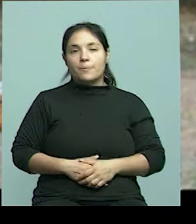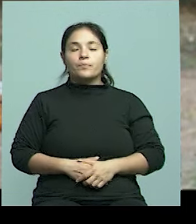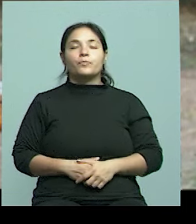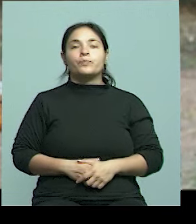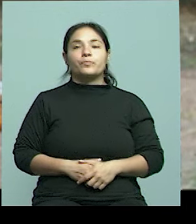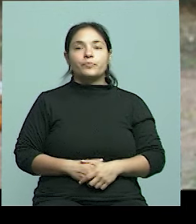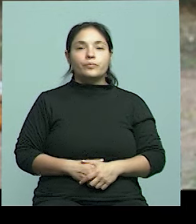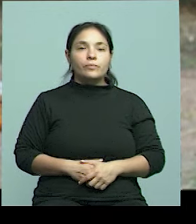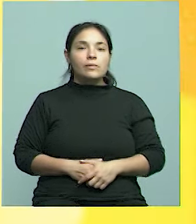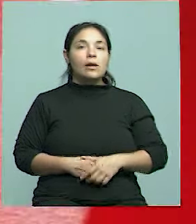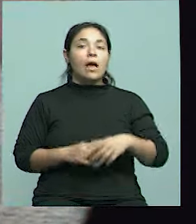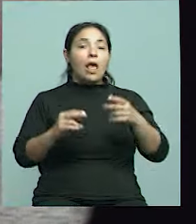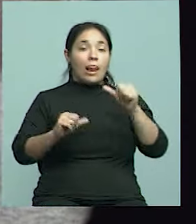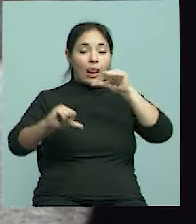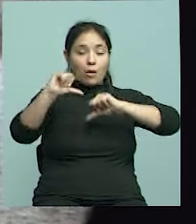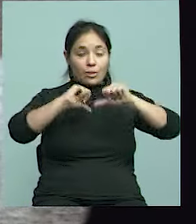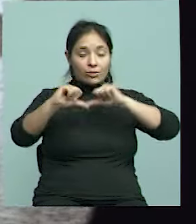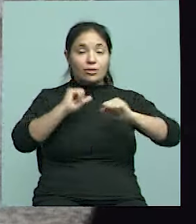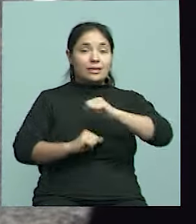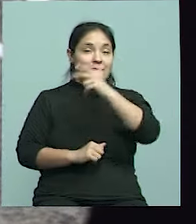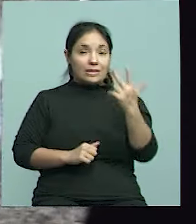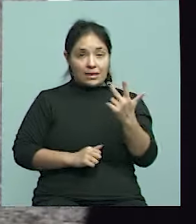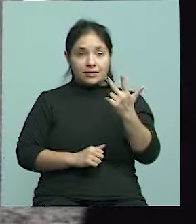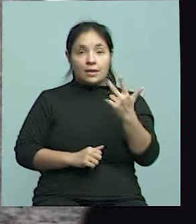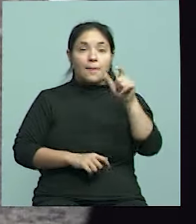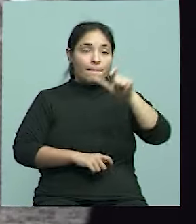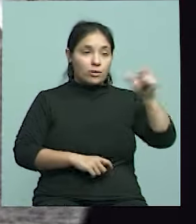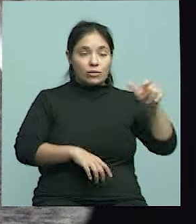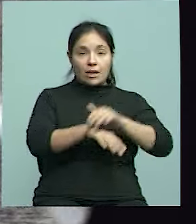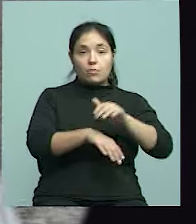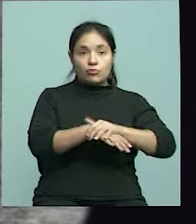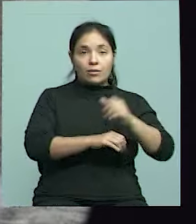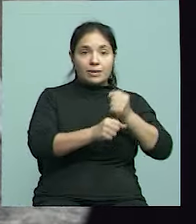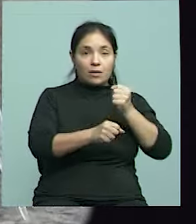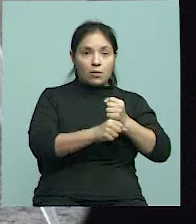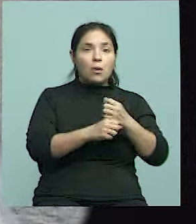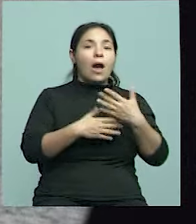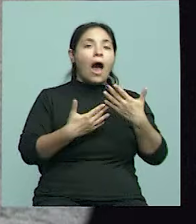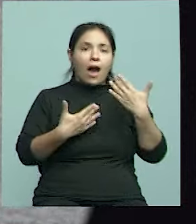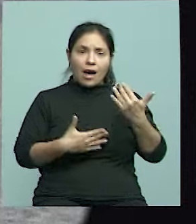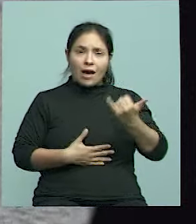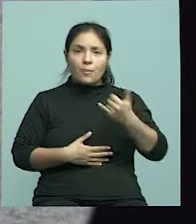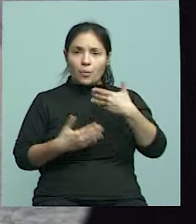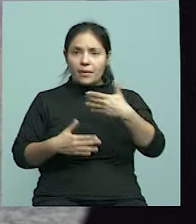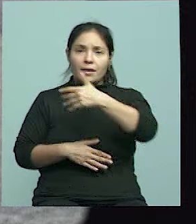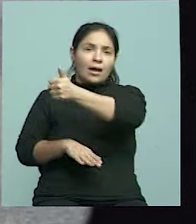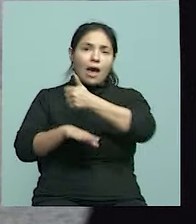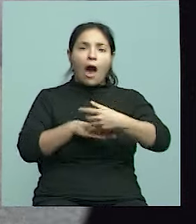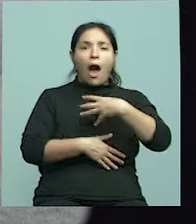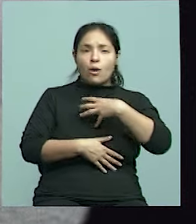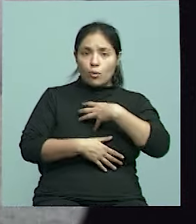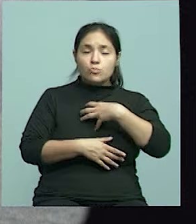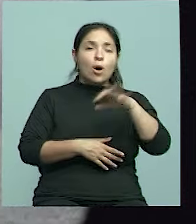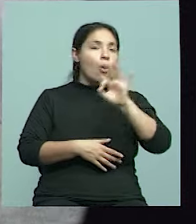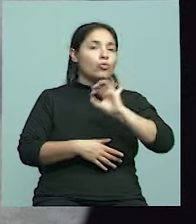El laboratorio, son tres las personas que hoy están a cargo de este laboratorio. ¿Pueden, aceptan estudiantes o netamente es para ya un uso